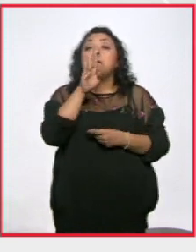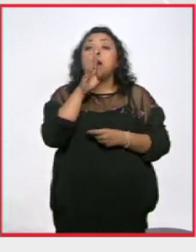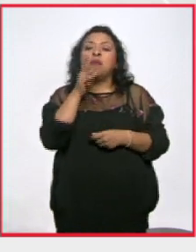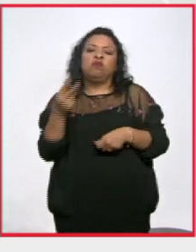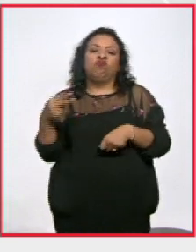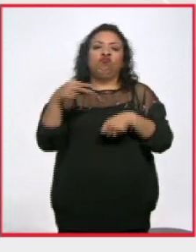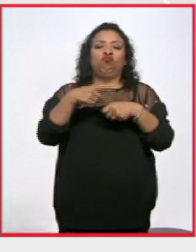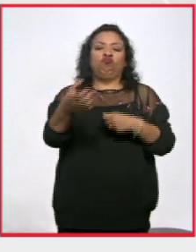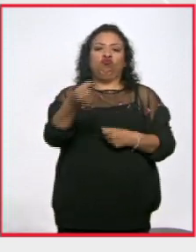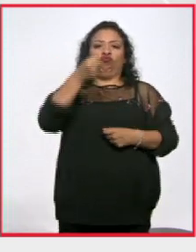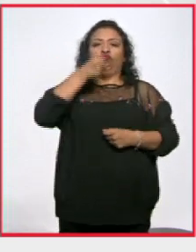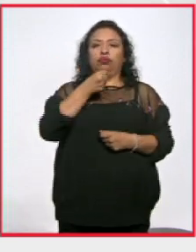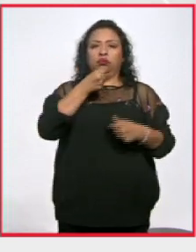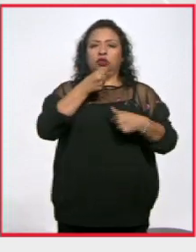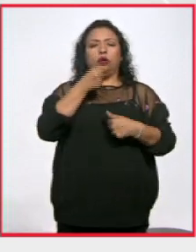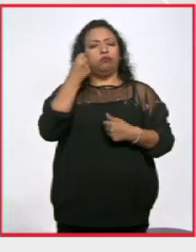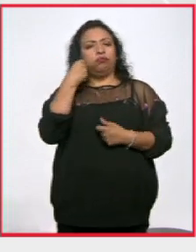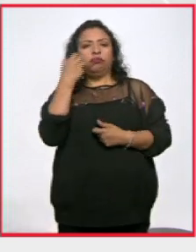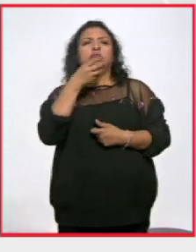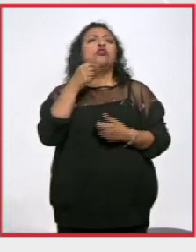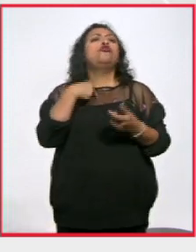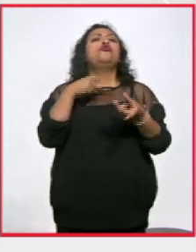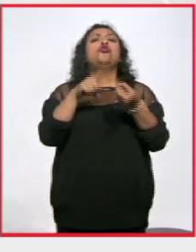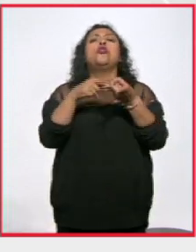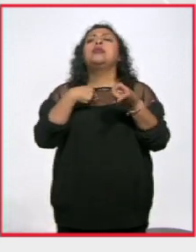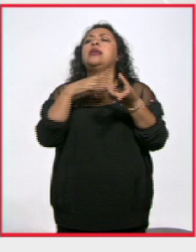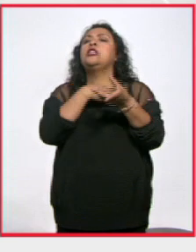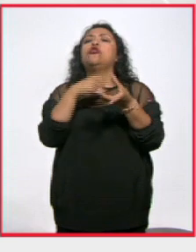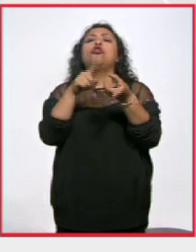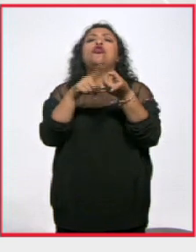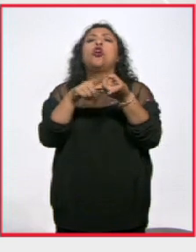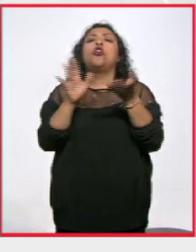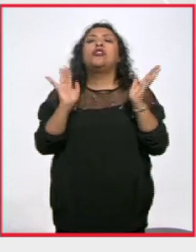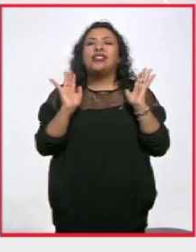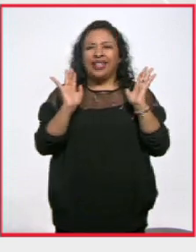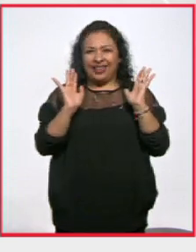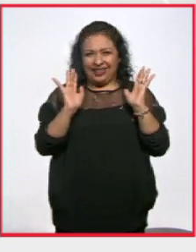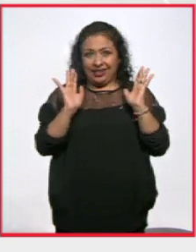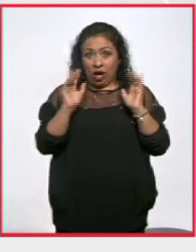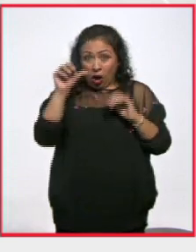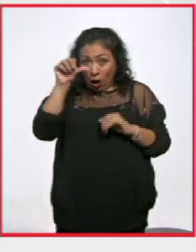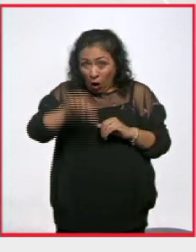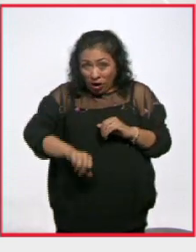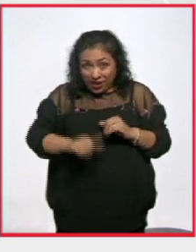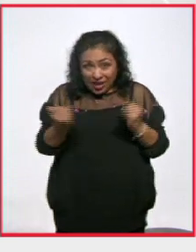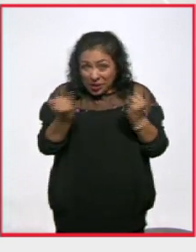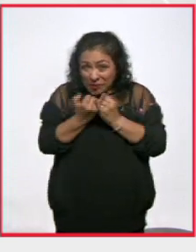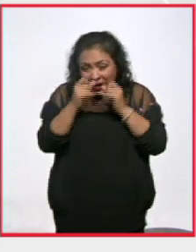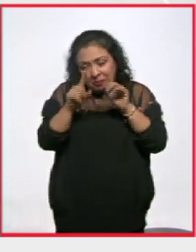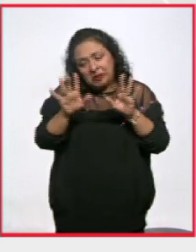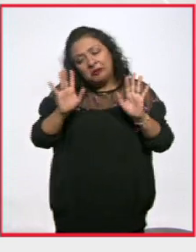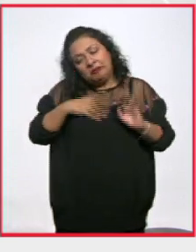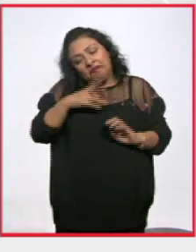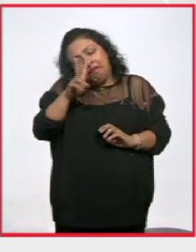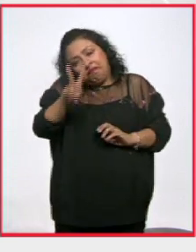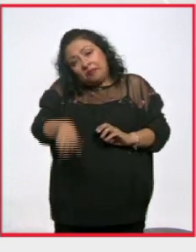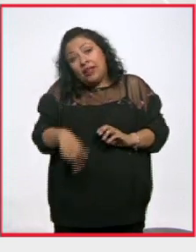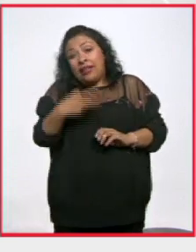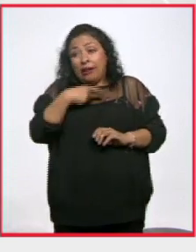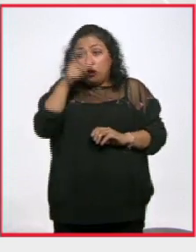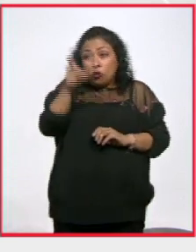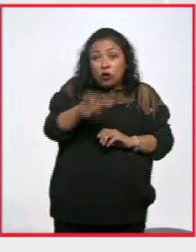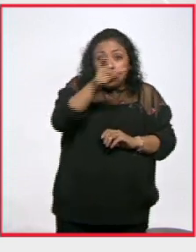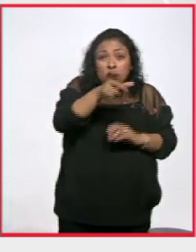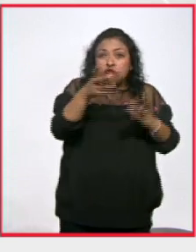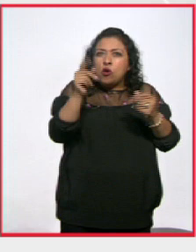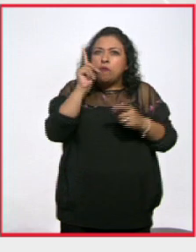se sube a tomar el micrófono a decir donde están mis hijos si a alguien le suena que es actual eso o no entonces de pronto esa figura de la mujer estaba